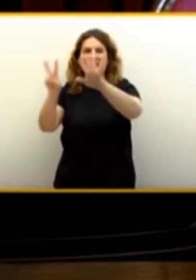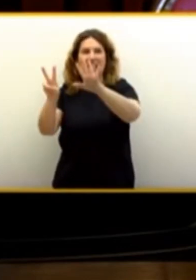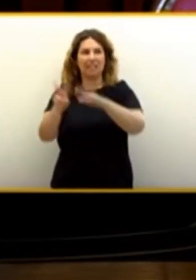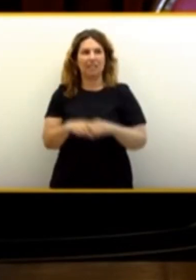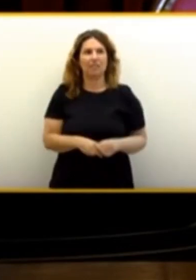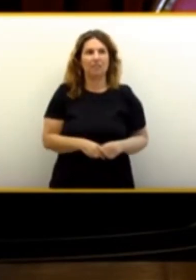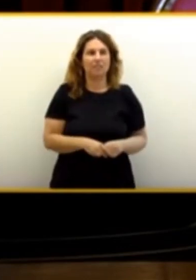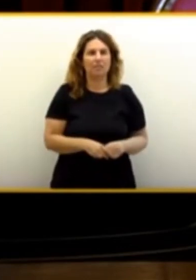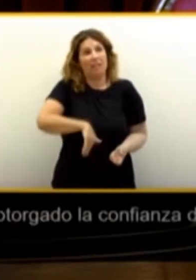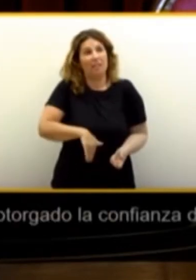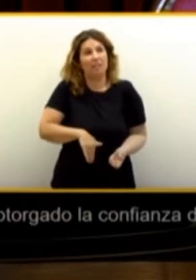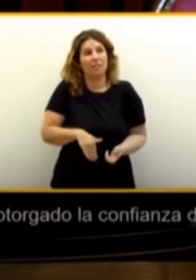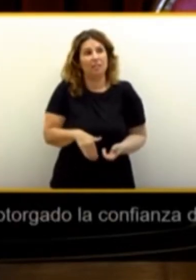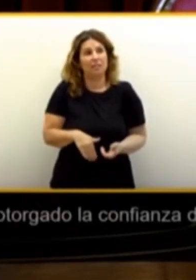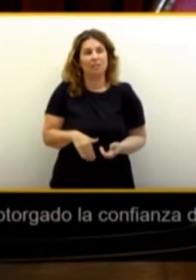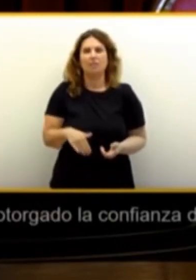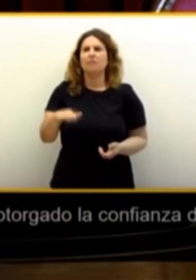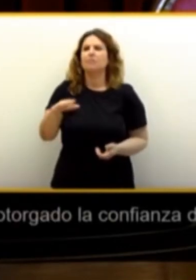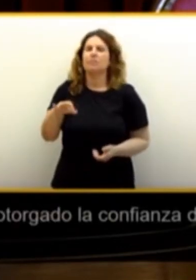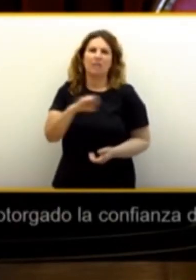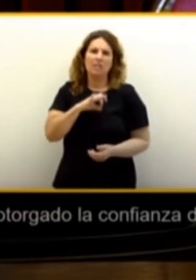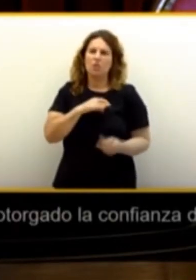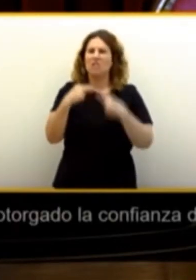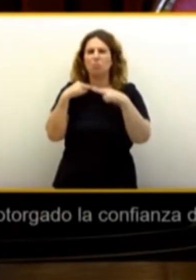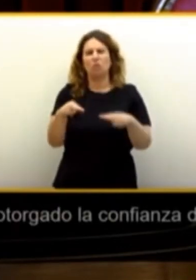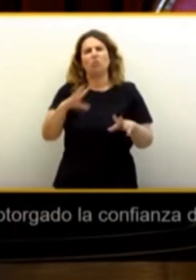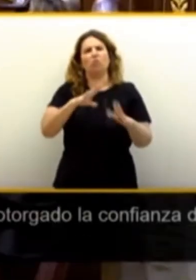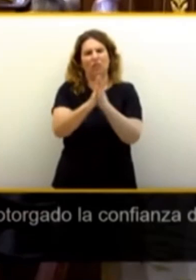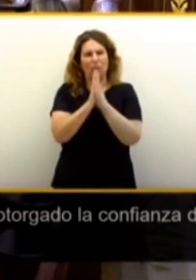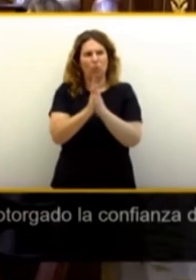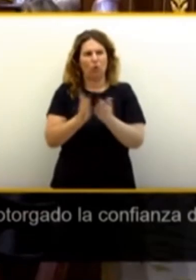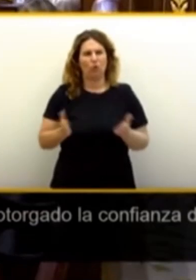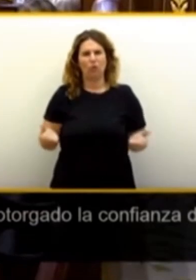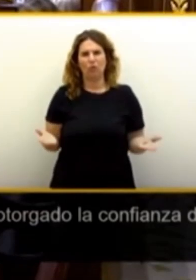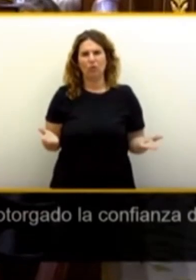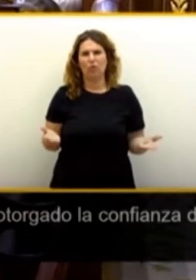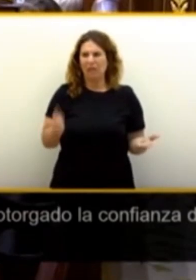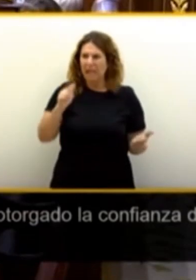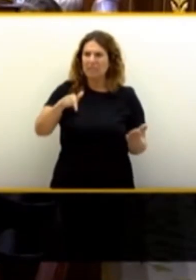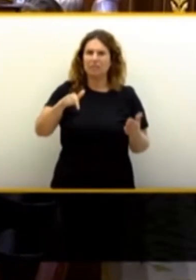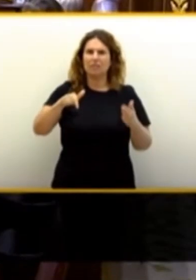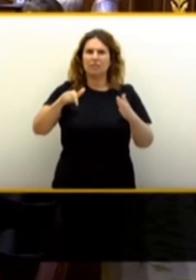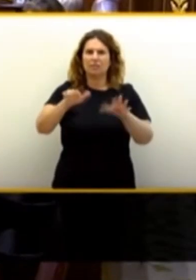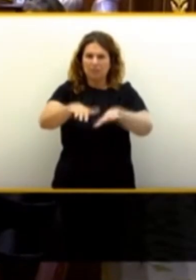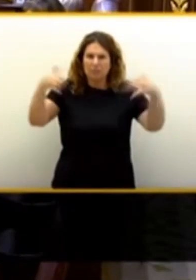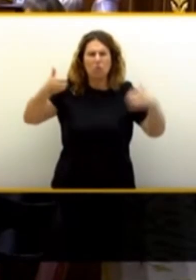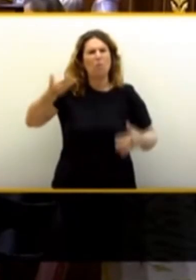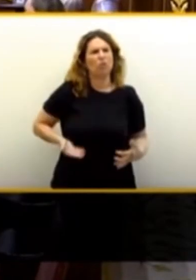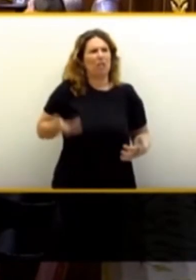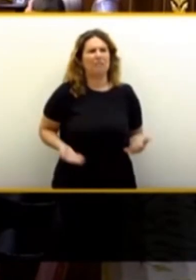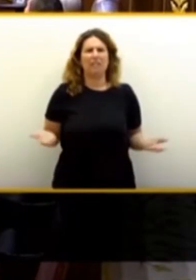Un voto nulo. Señores diputados, por favor, estamos en una sesión muy importante.